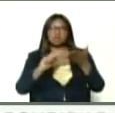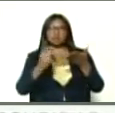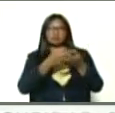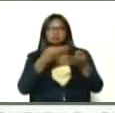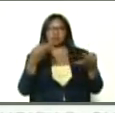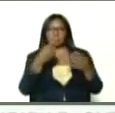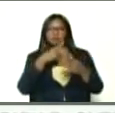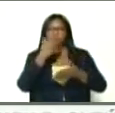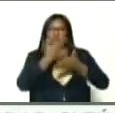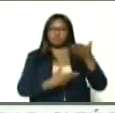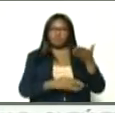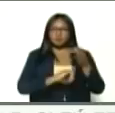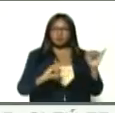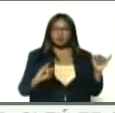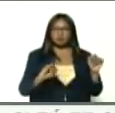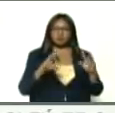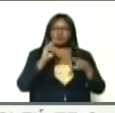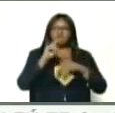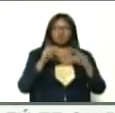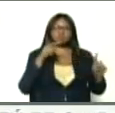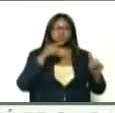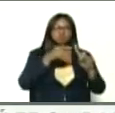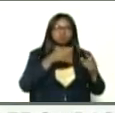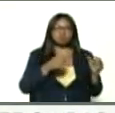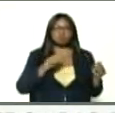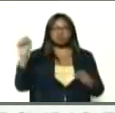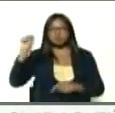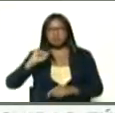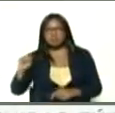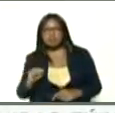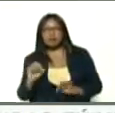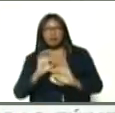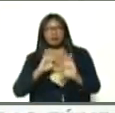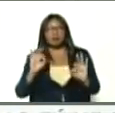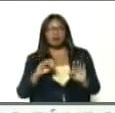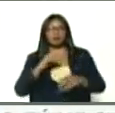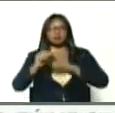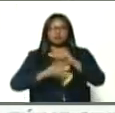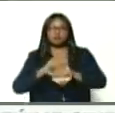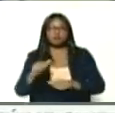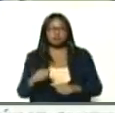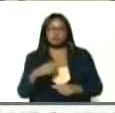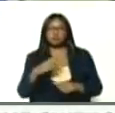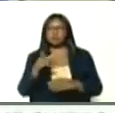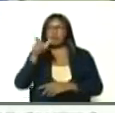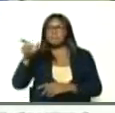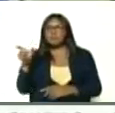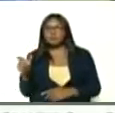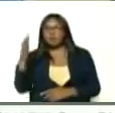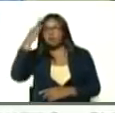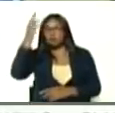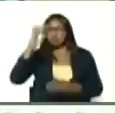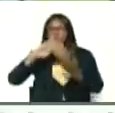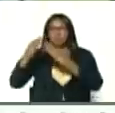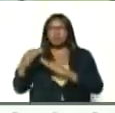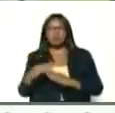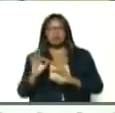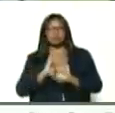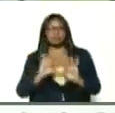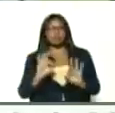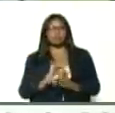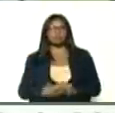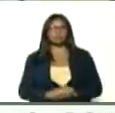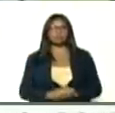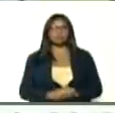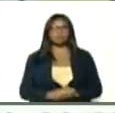tratados, y documentos, y nunca han dirigido, un sindicato, nunca han dirigido, asociación de vecinos, nunca, han militado, de